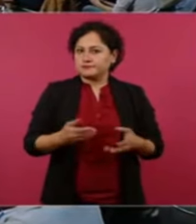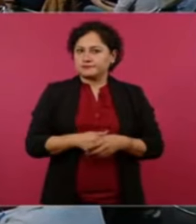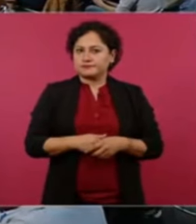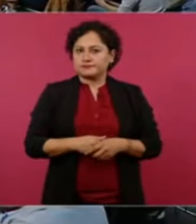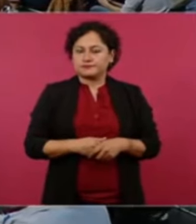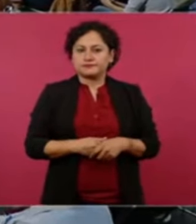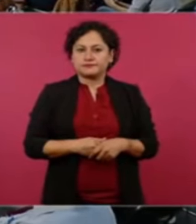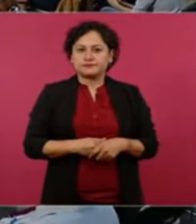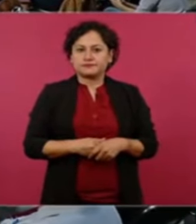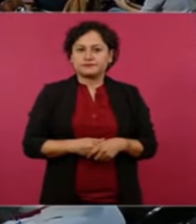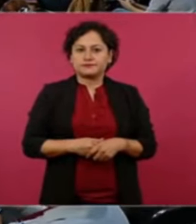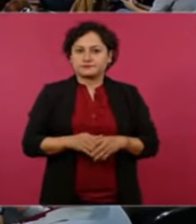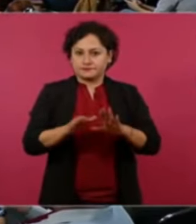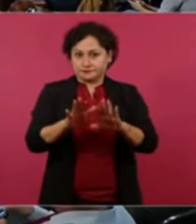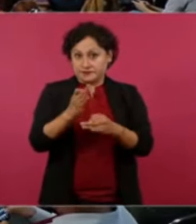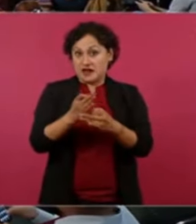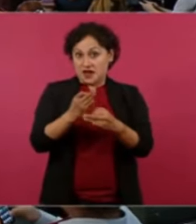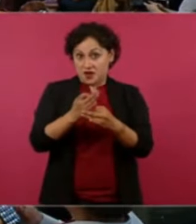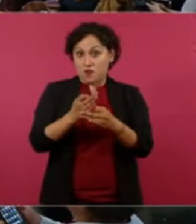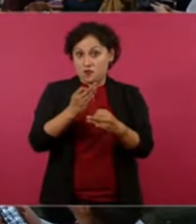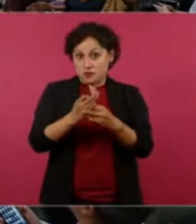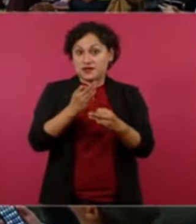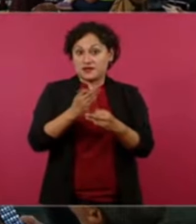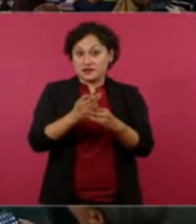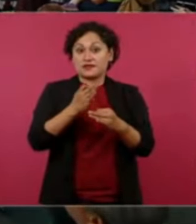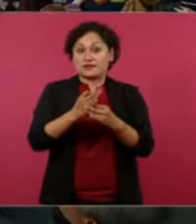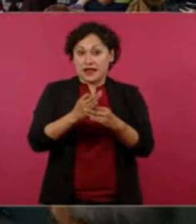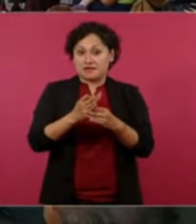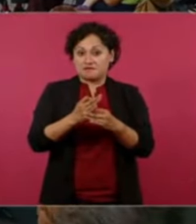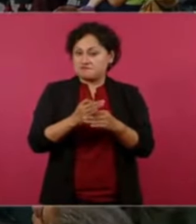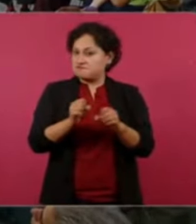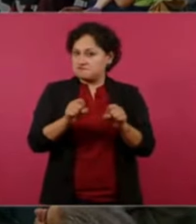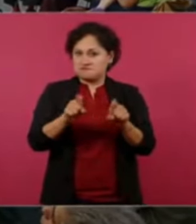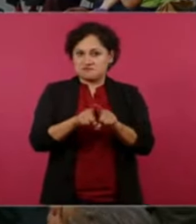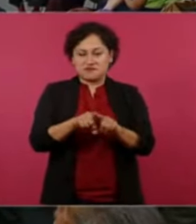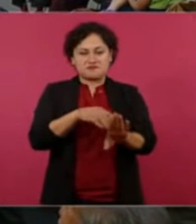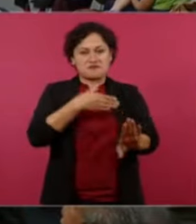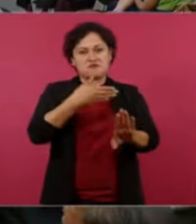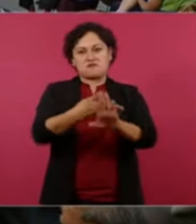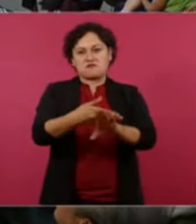hay una campaña también en contra del socialismo igual